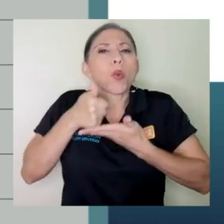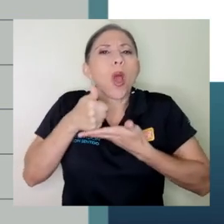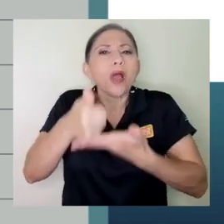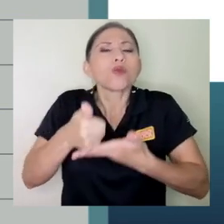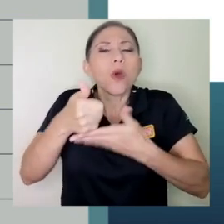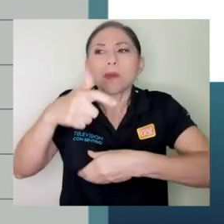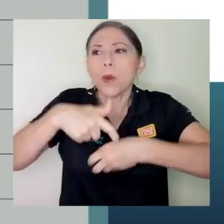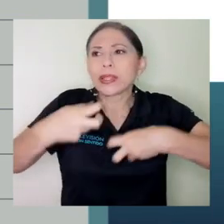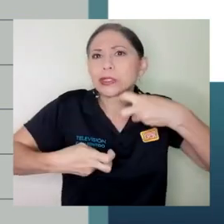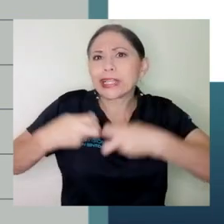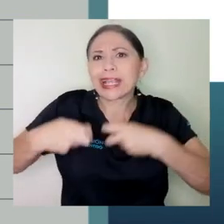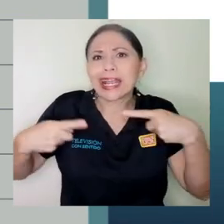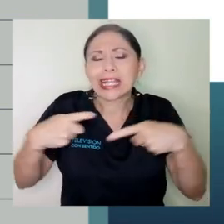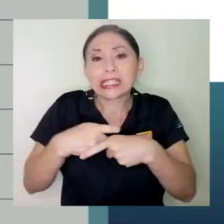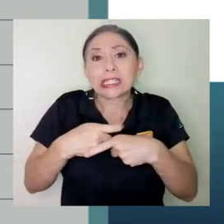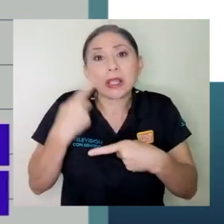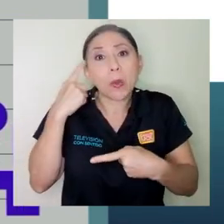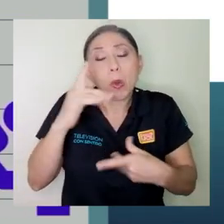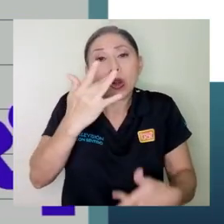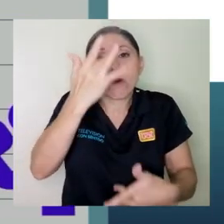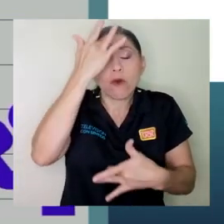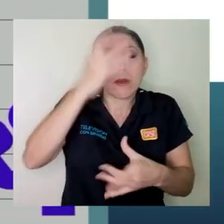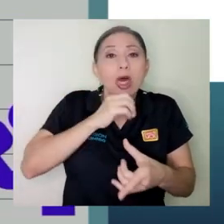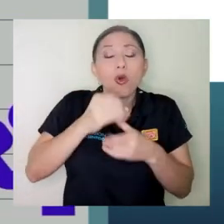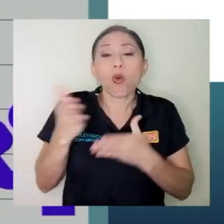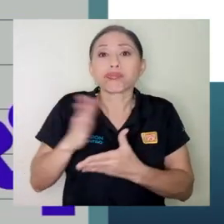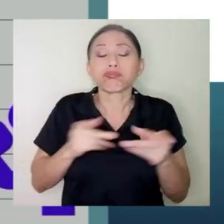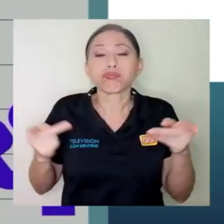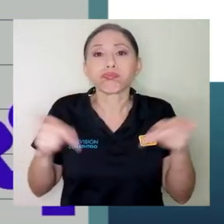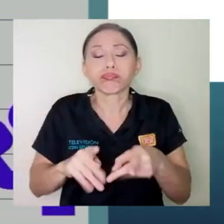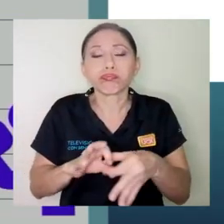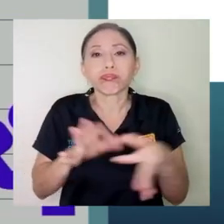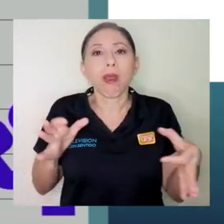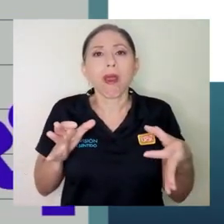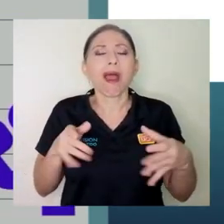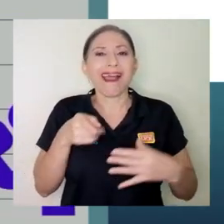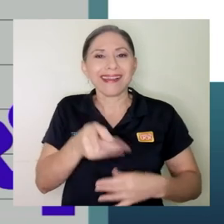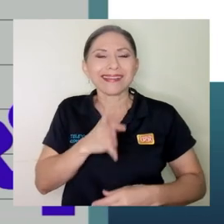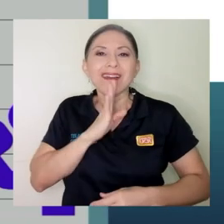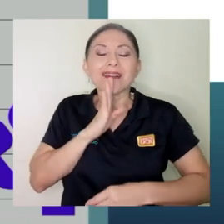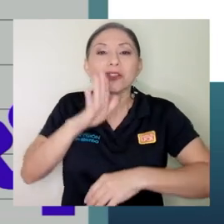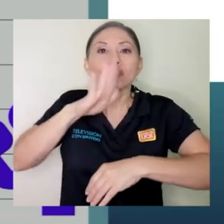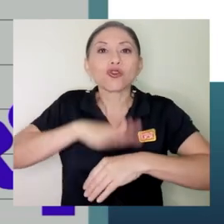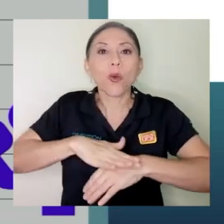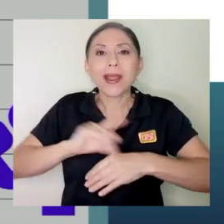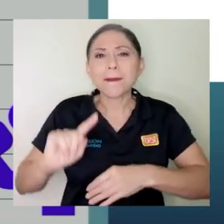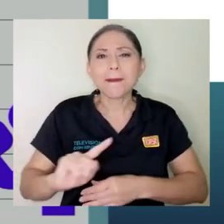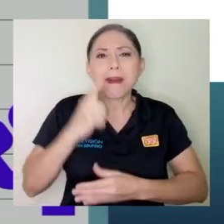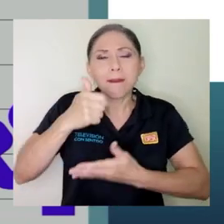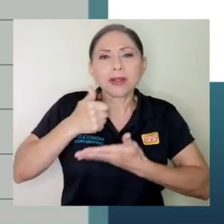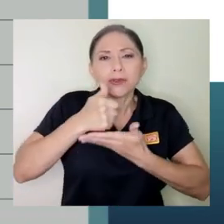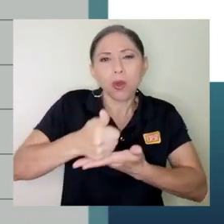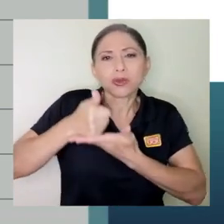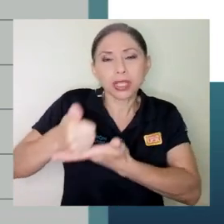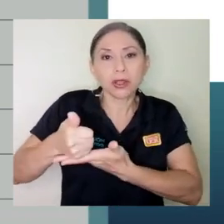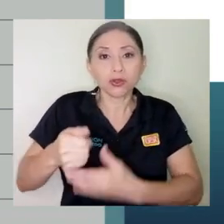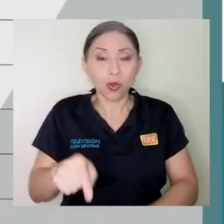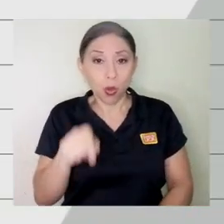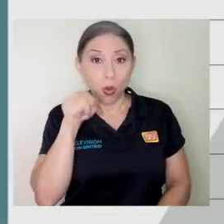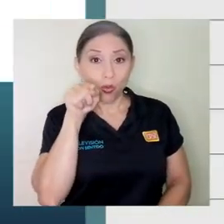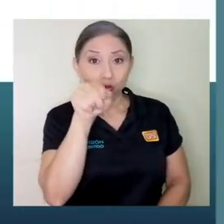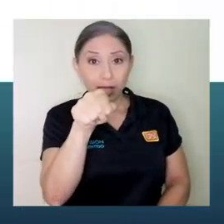brindar en momentos de crisis, ya sea por enfermedad o por accidente. Me estoy refiriendo a los primeros auxilios.